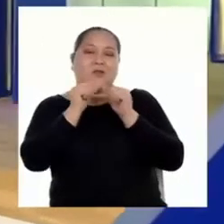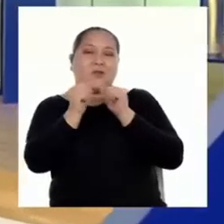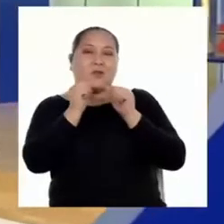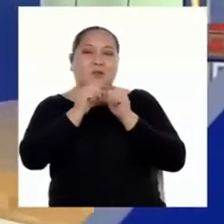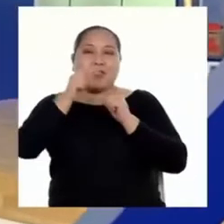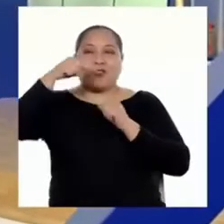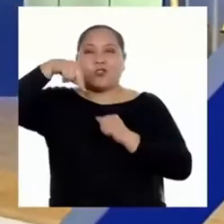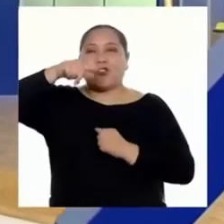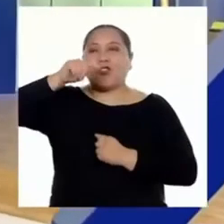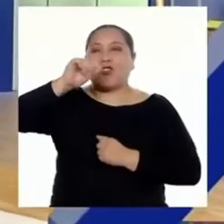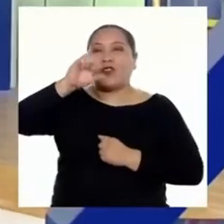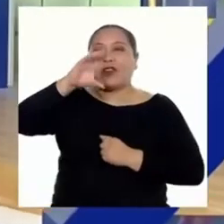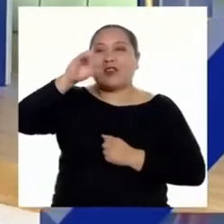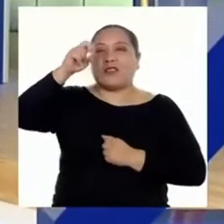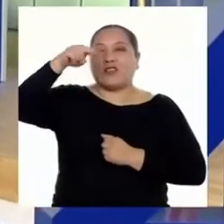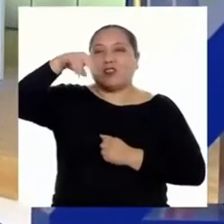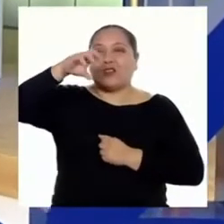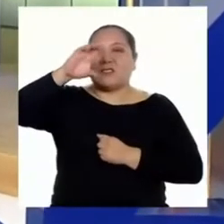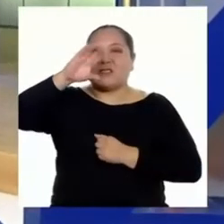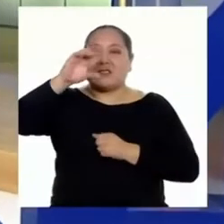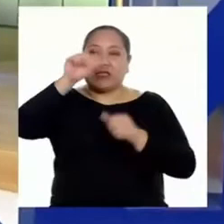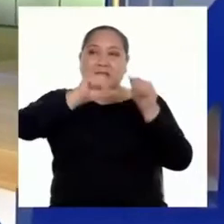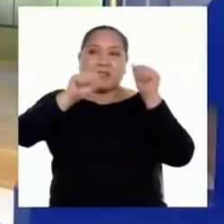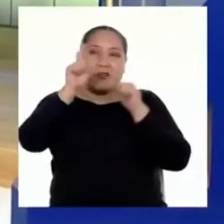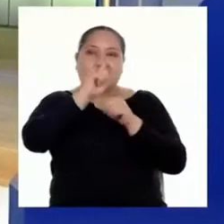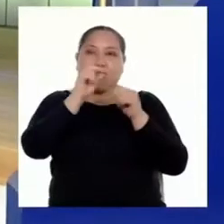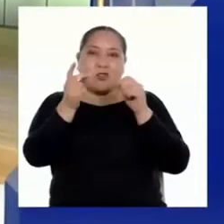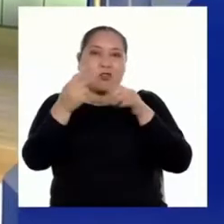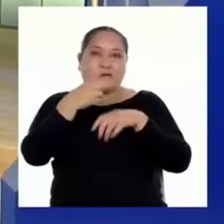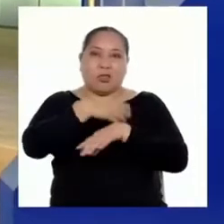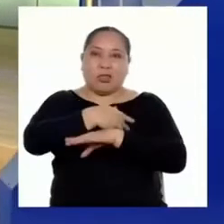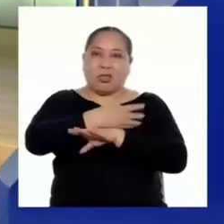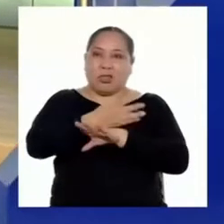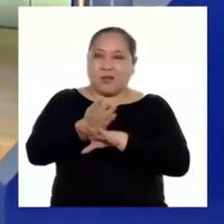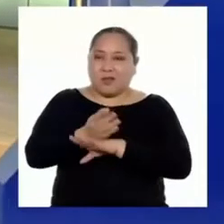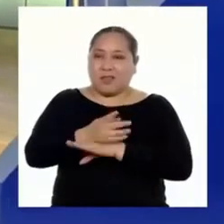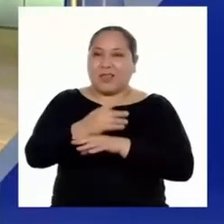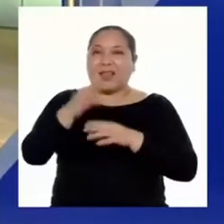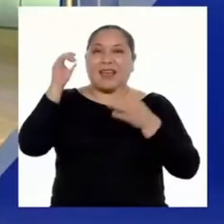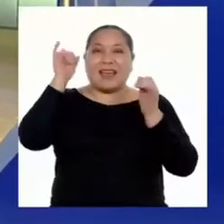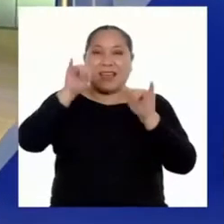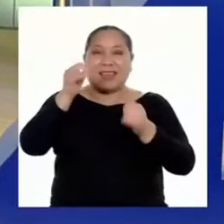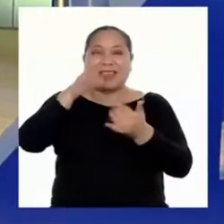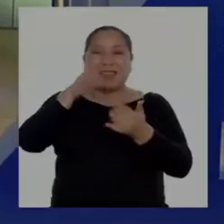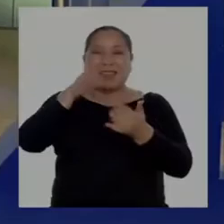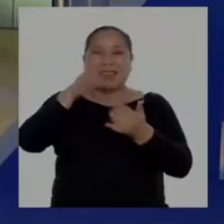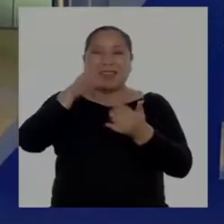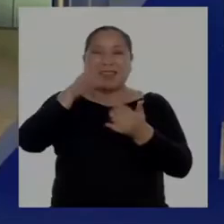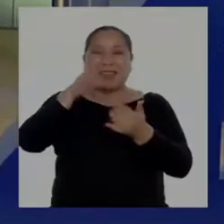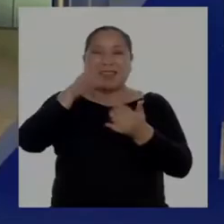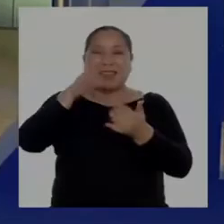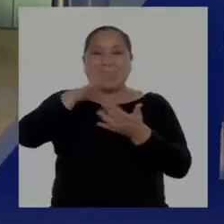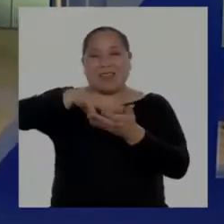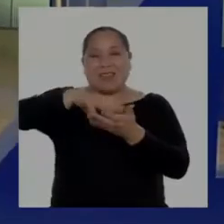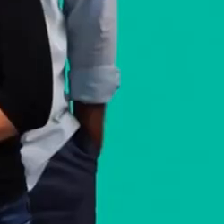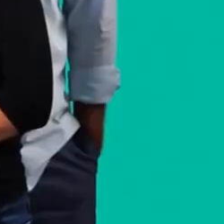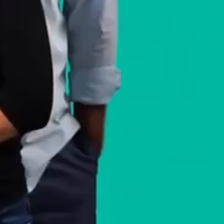en notación científica. No nos demoramos. ¿Quién se en Aprendo en Casa?